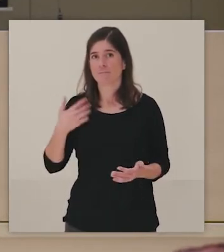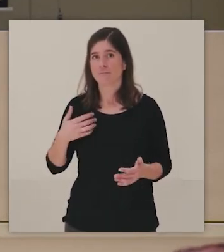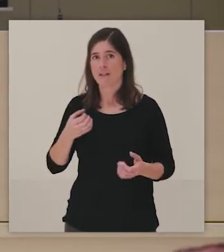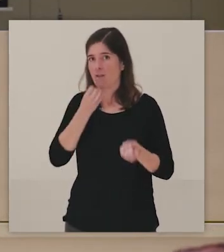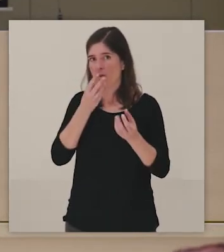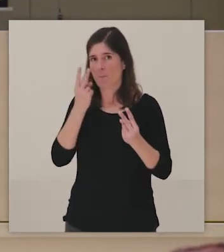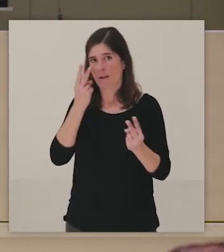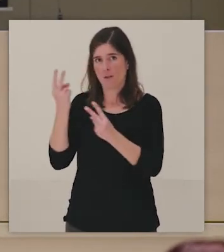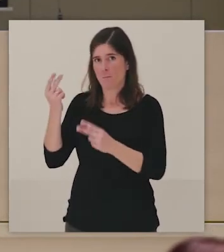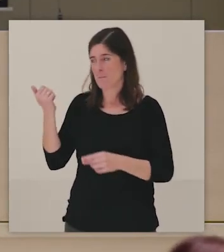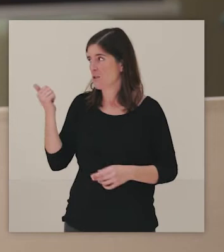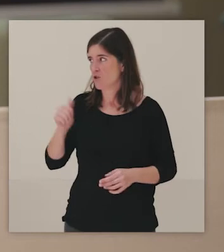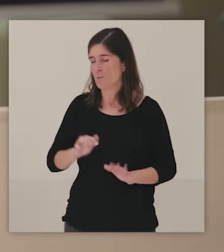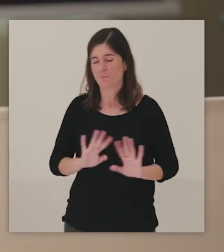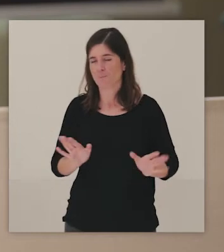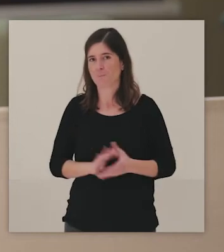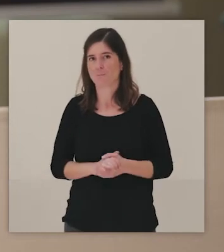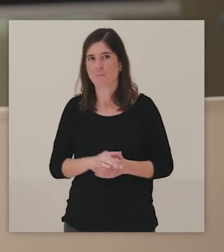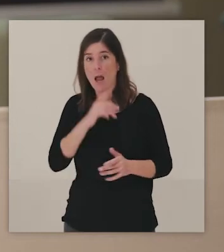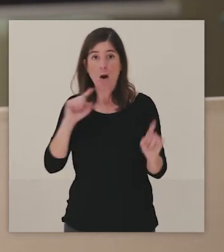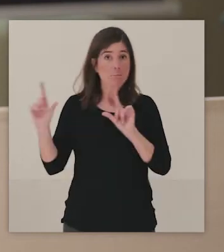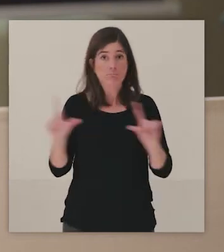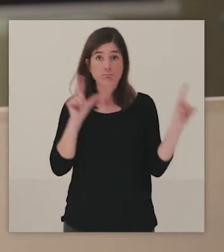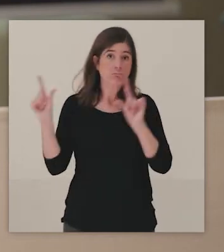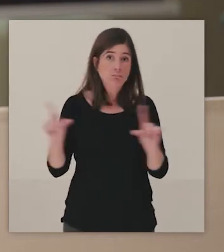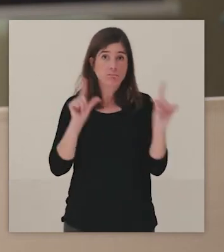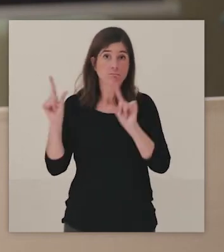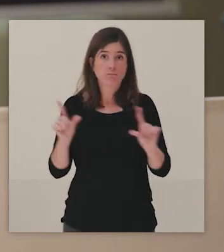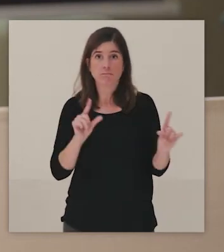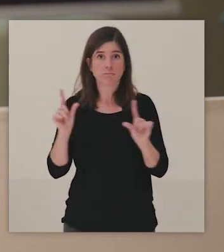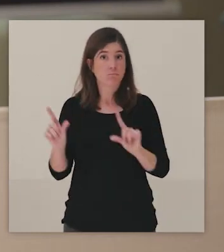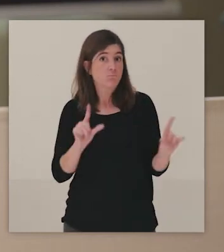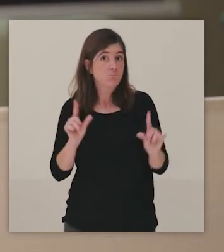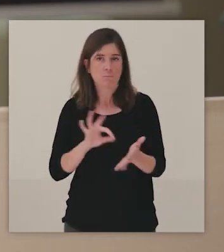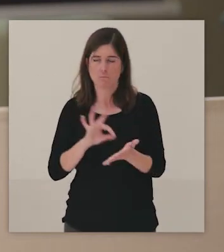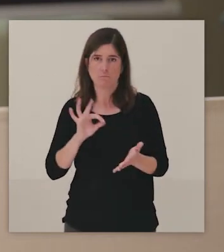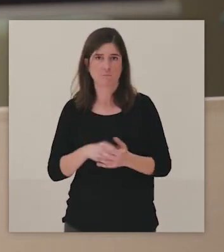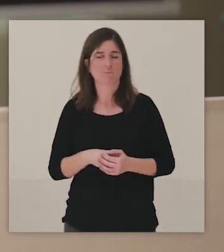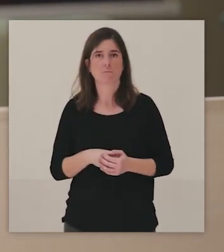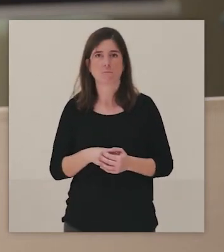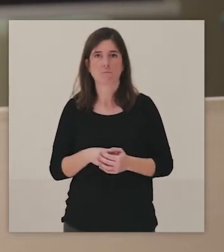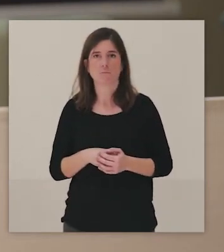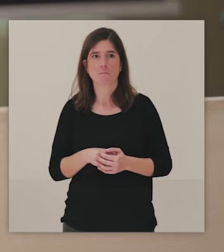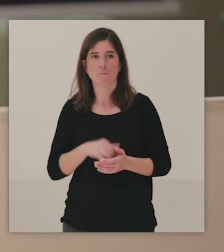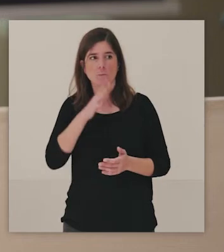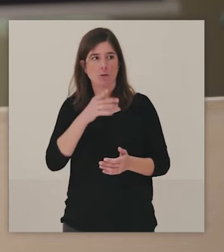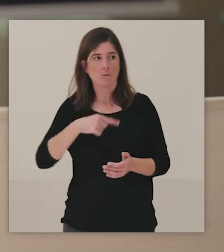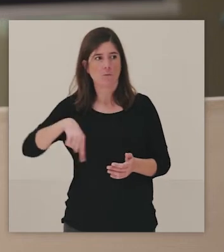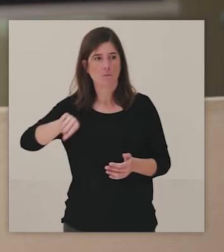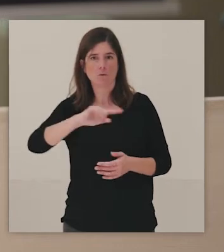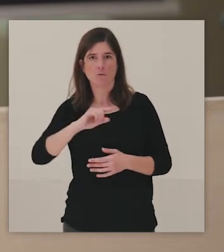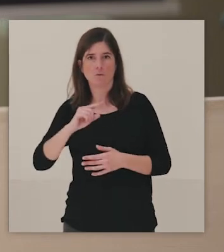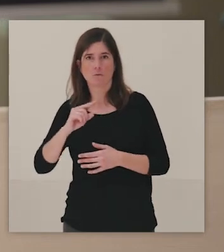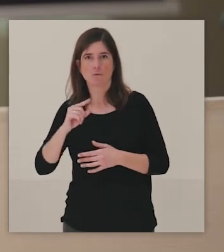esta información. Voy a pasar rápido por cada uno de los recorridos. Como la presentación la